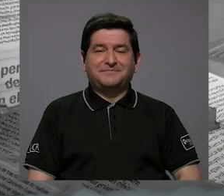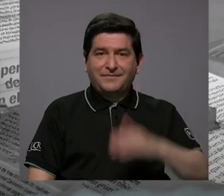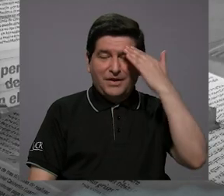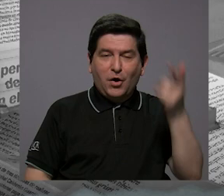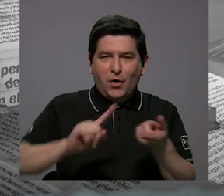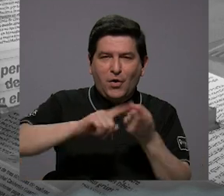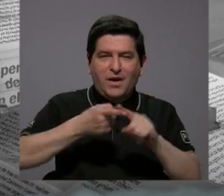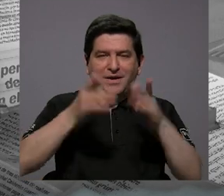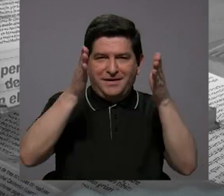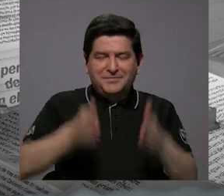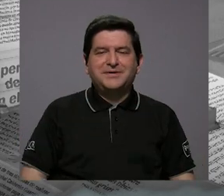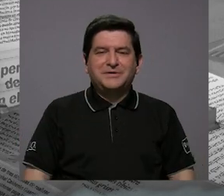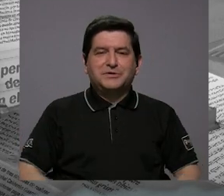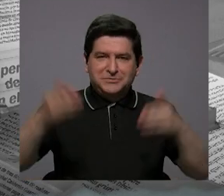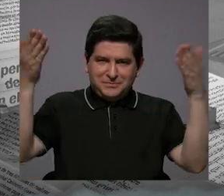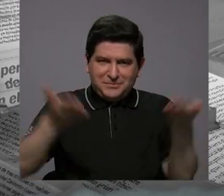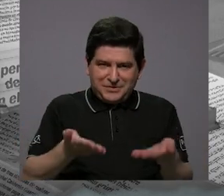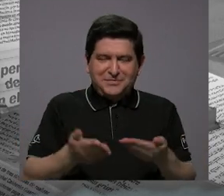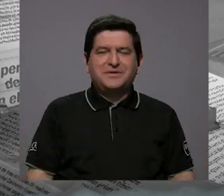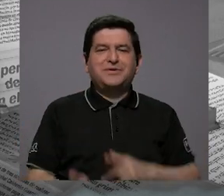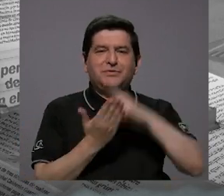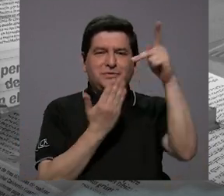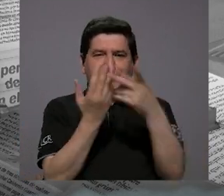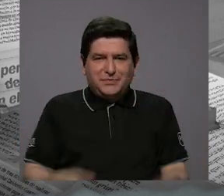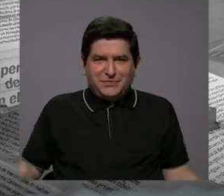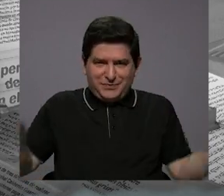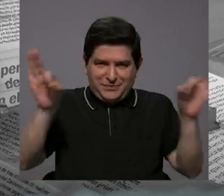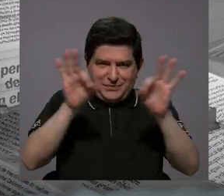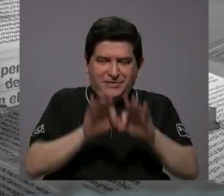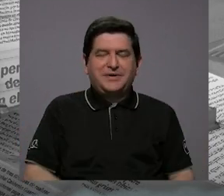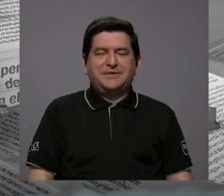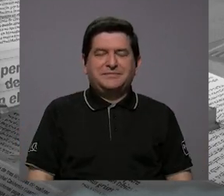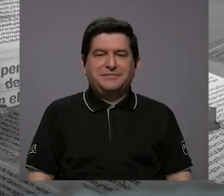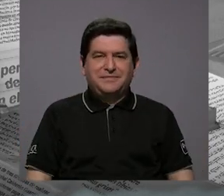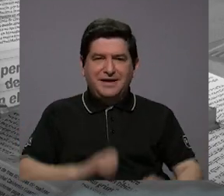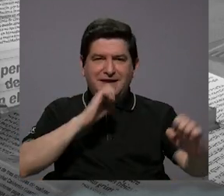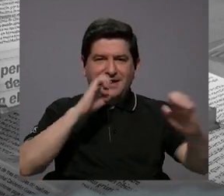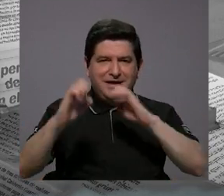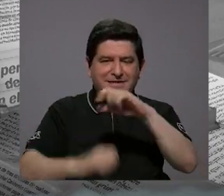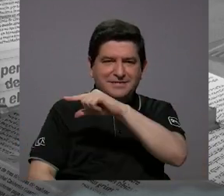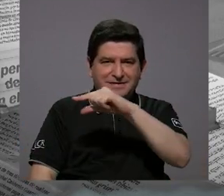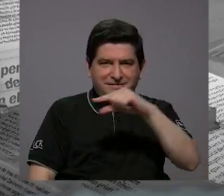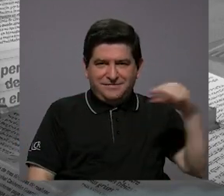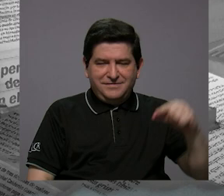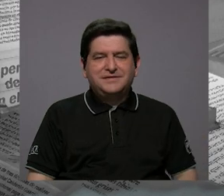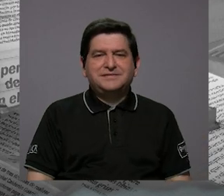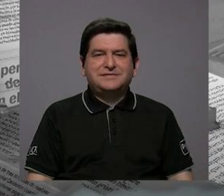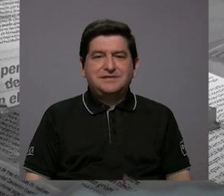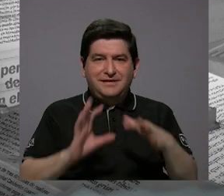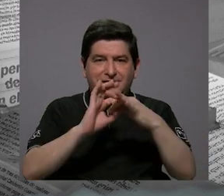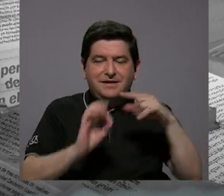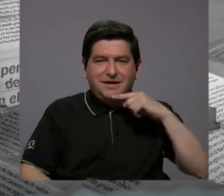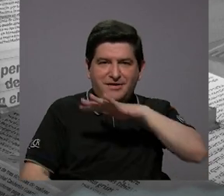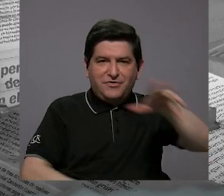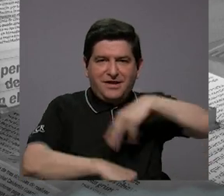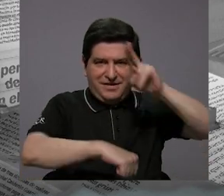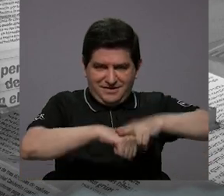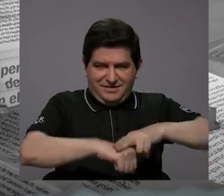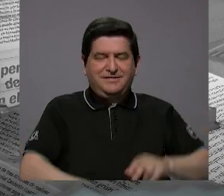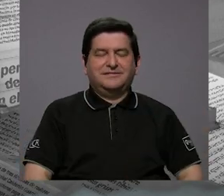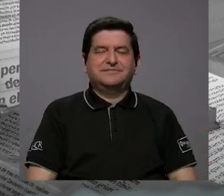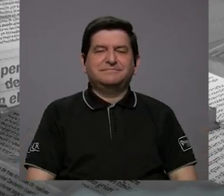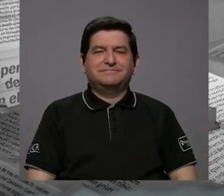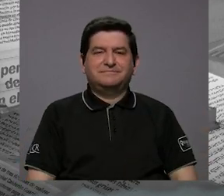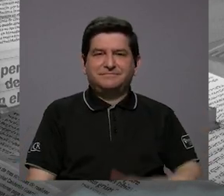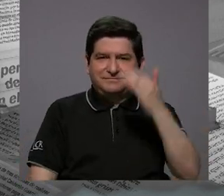Hola amigos y amigas, bienvenidas a Lo que importa, un programa semanal de entrevistas sobre la realidad